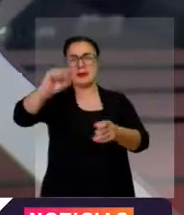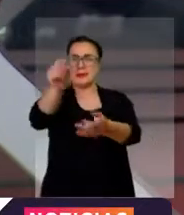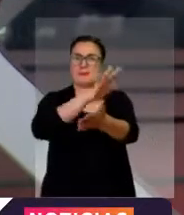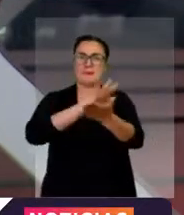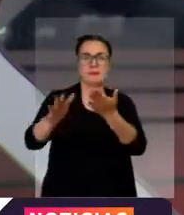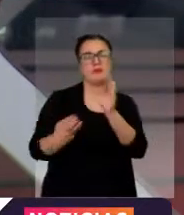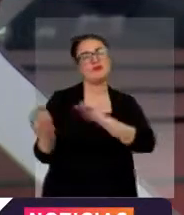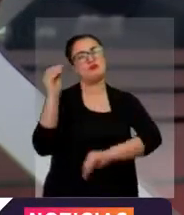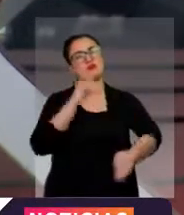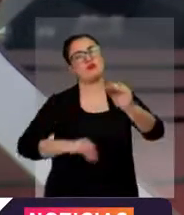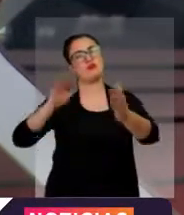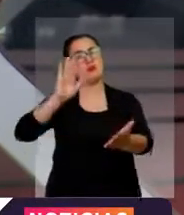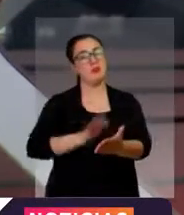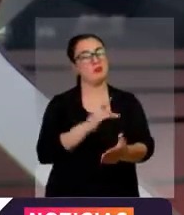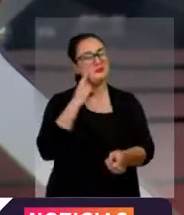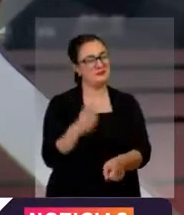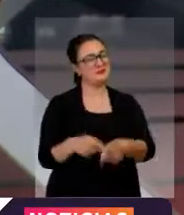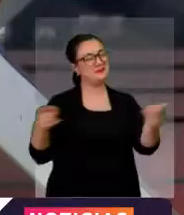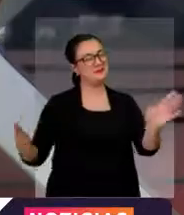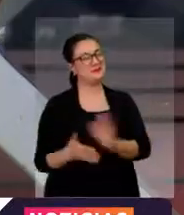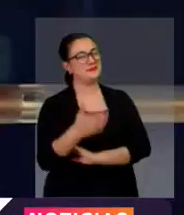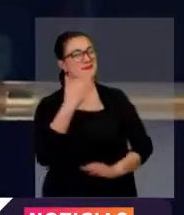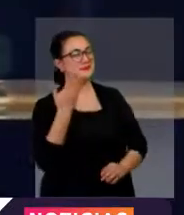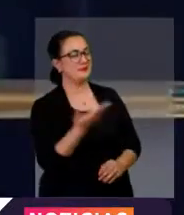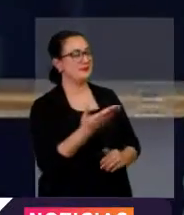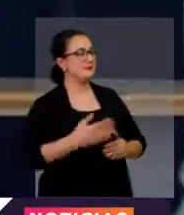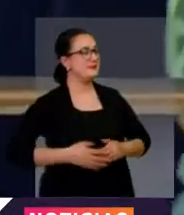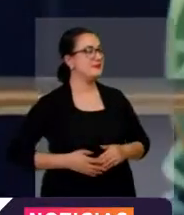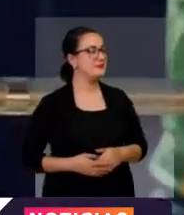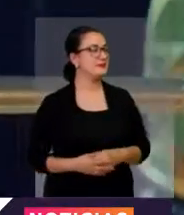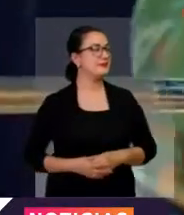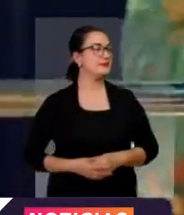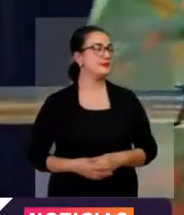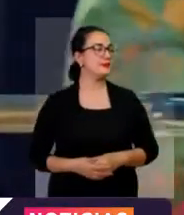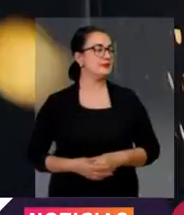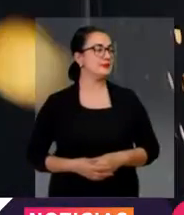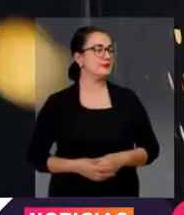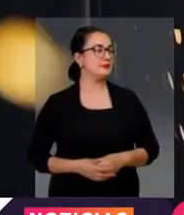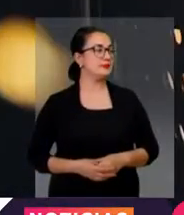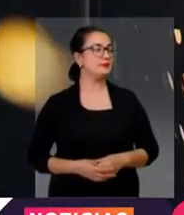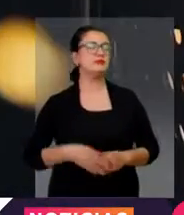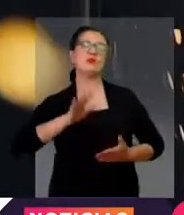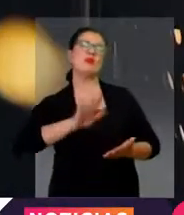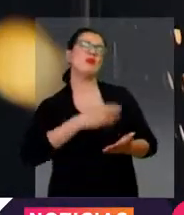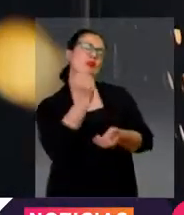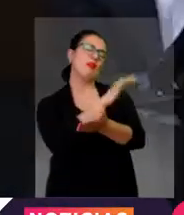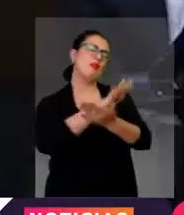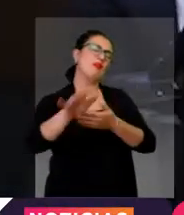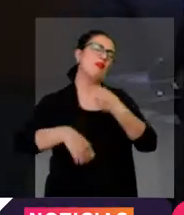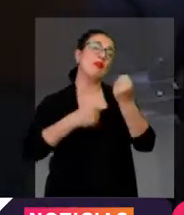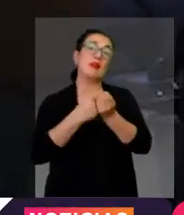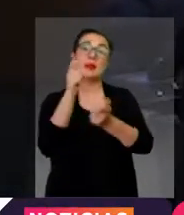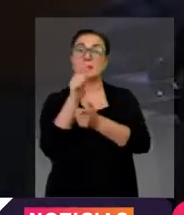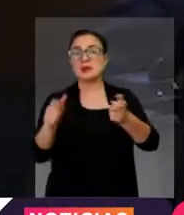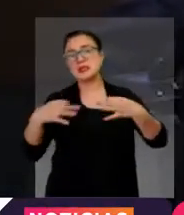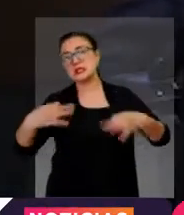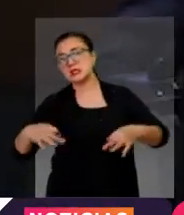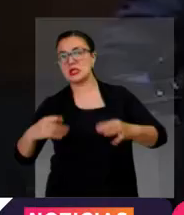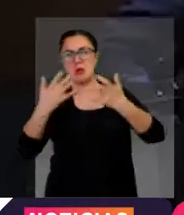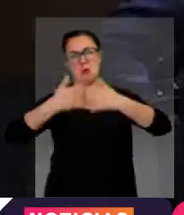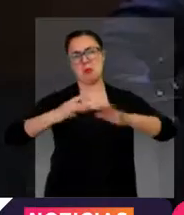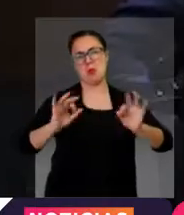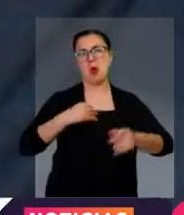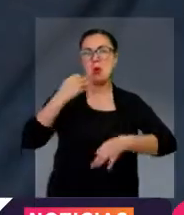Musical. Aquí les contamos cómo participar. Esta beca está dirigida a personas naturales o jurídicas mayores de